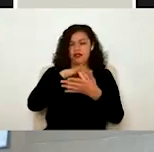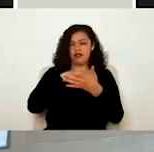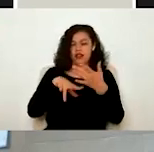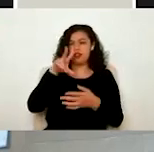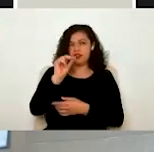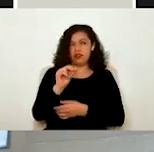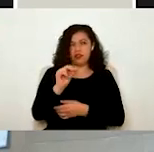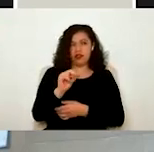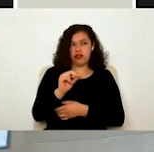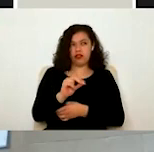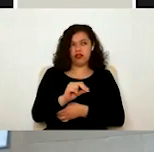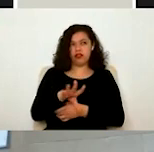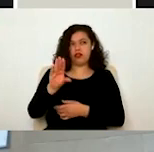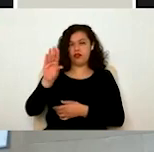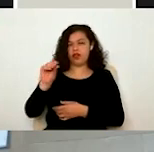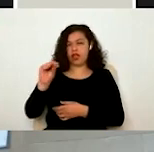Es un comentario.